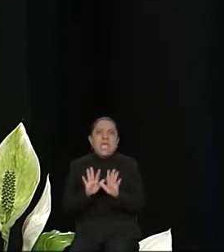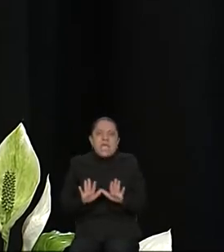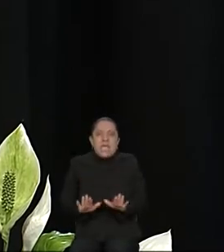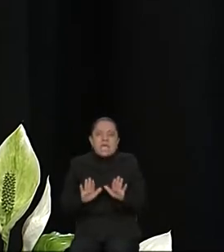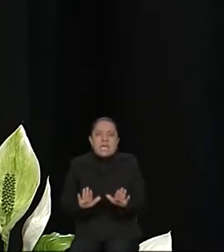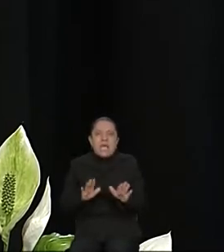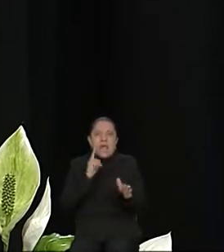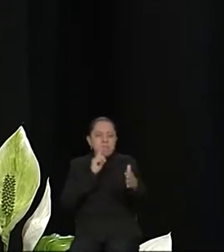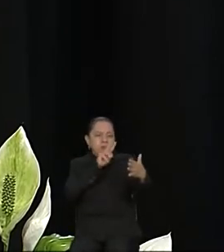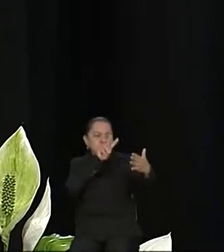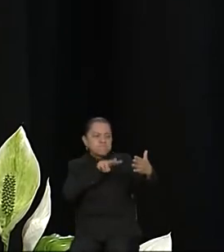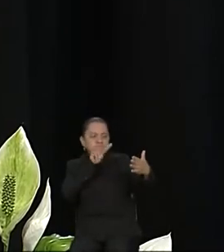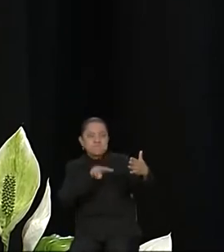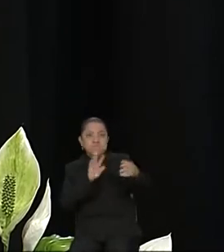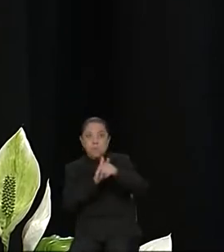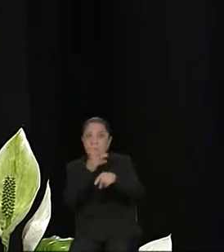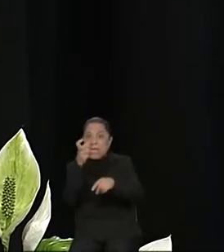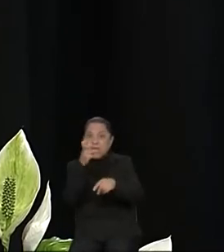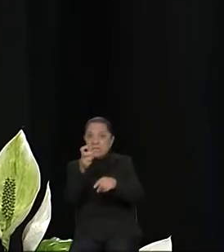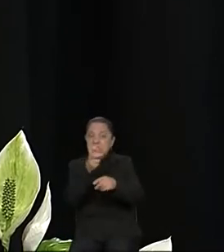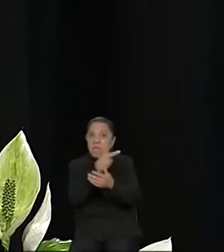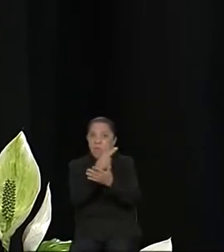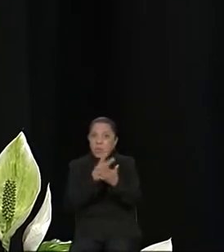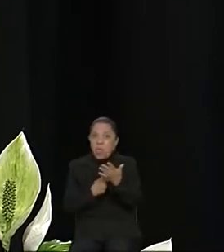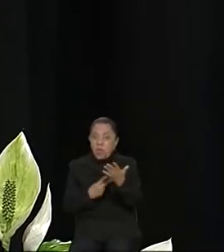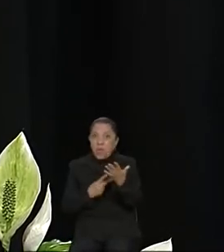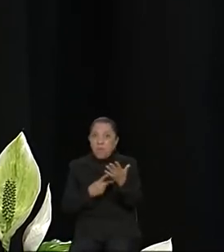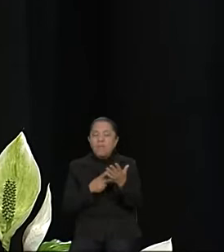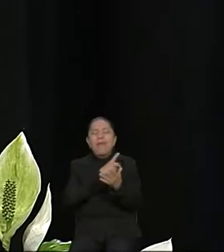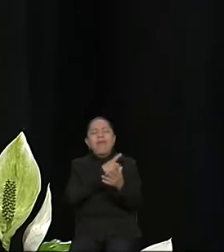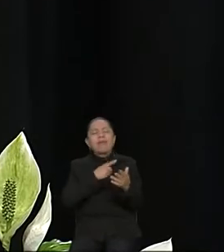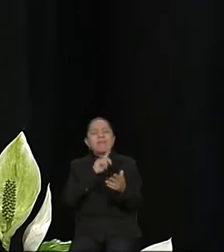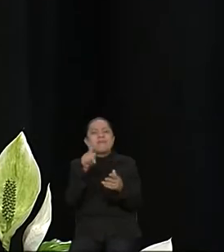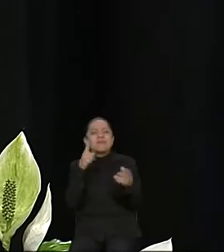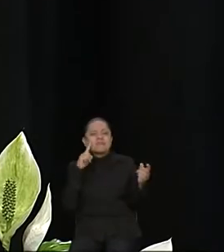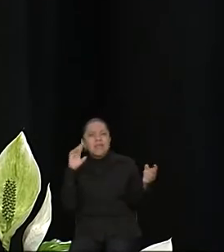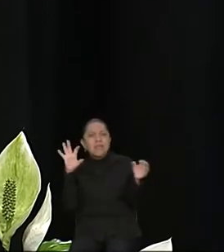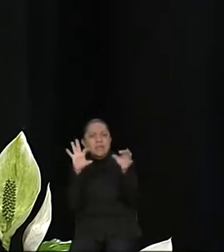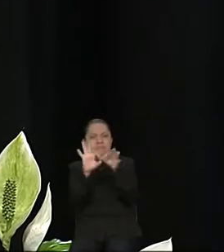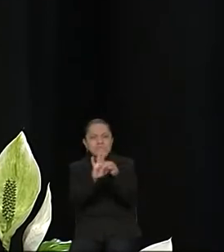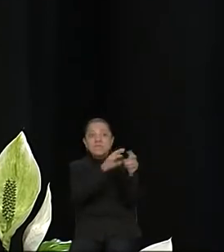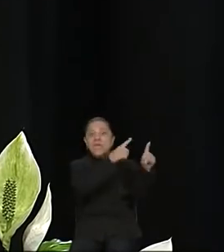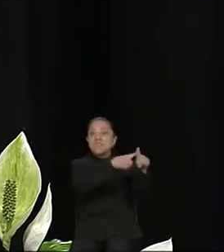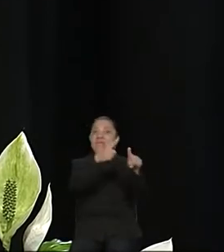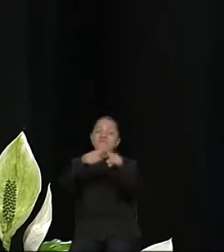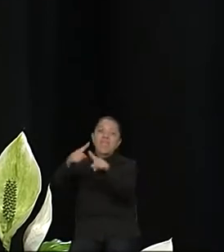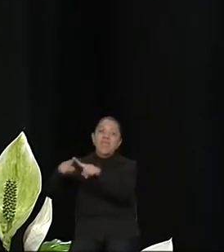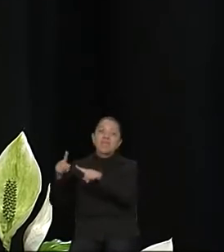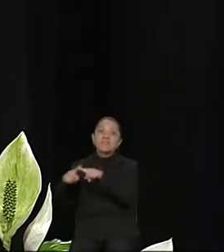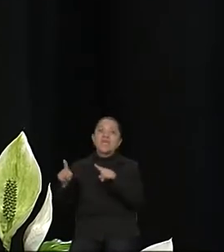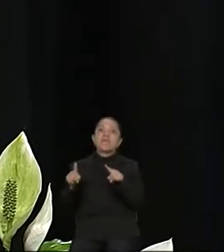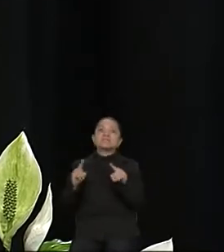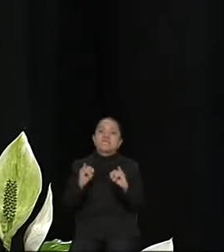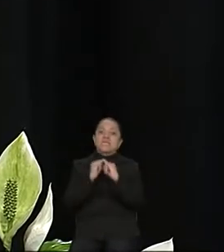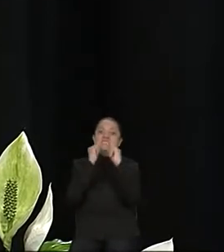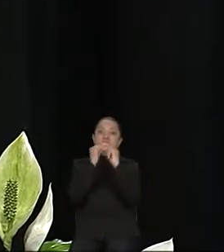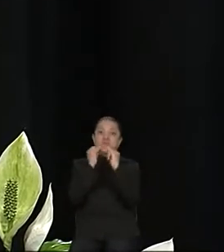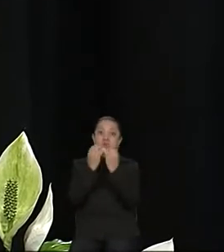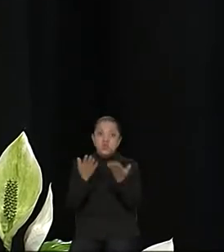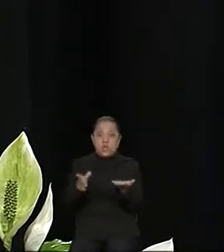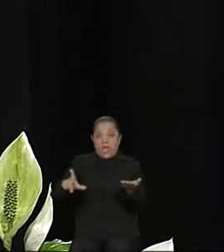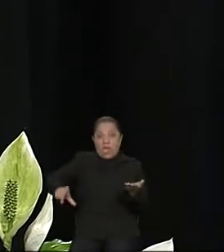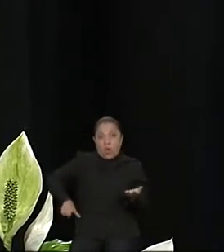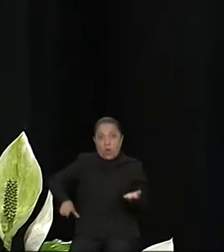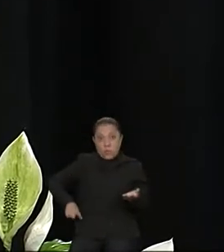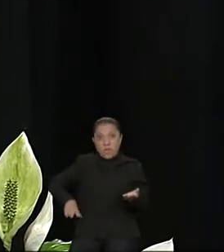ese modelo tiene que ver el vínculo entre las diferentes instancias de gobierno, pero también